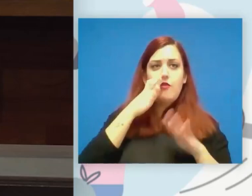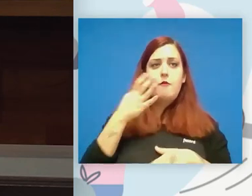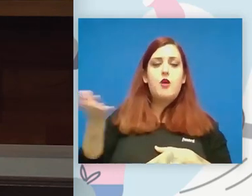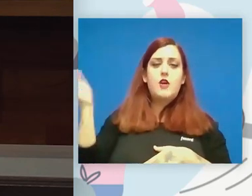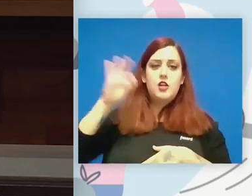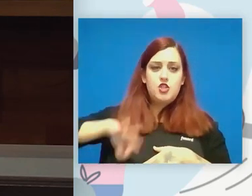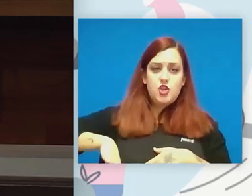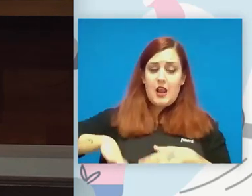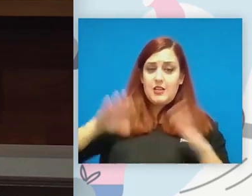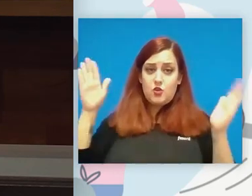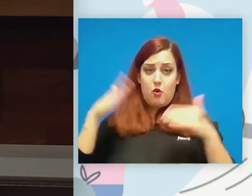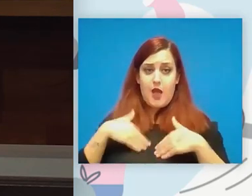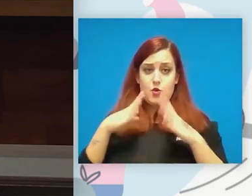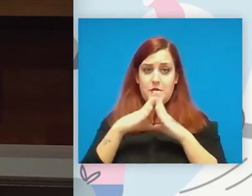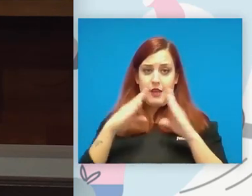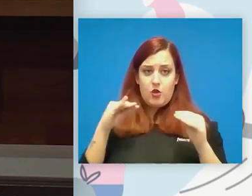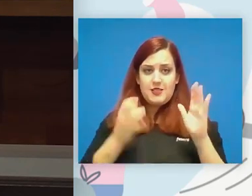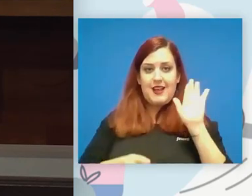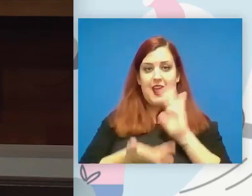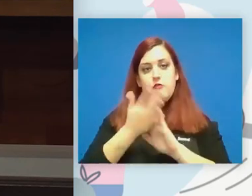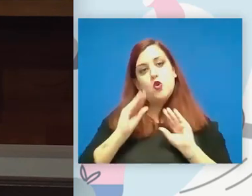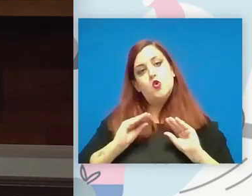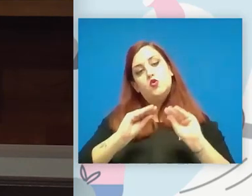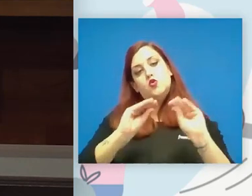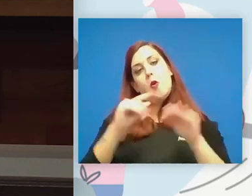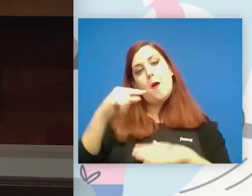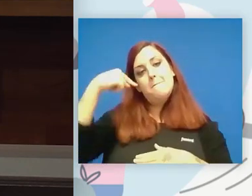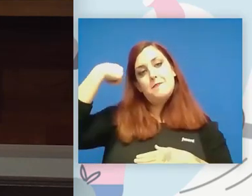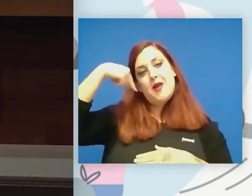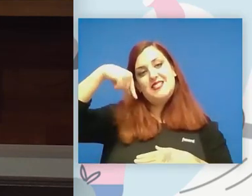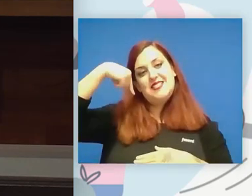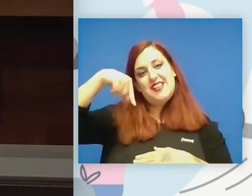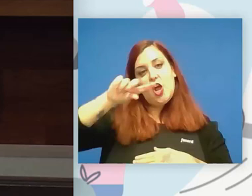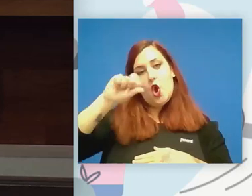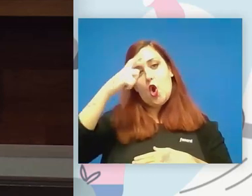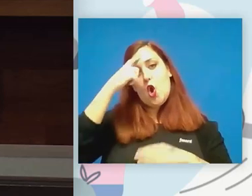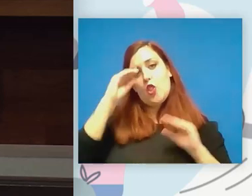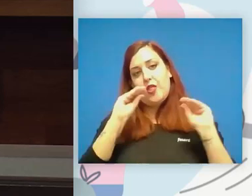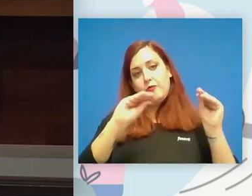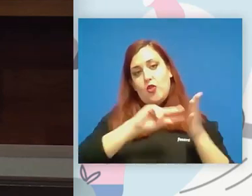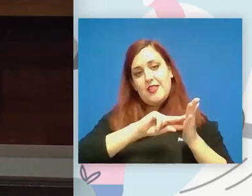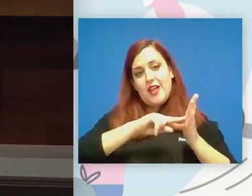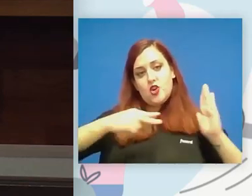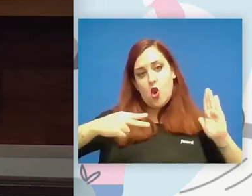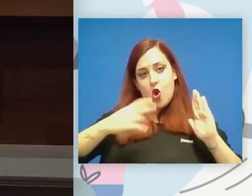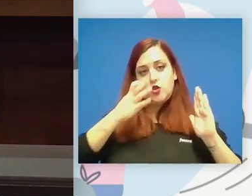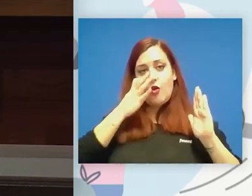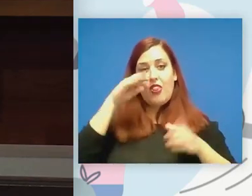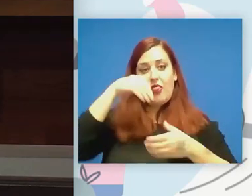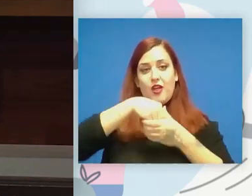hay universidades que están desarrollando sus propios máster a nivel del concepto de tecnólogos del deporte que no tiene que ser